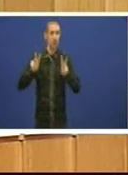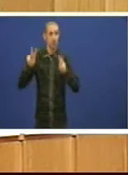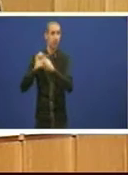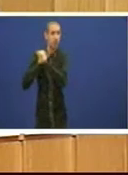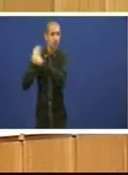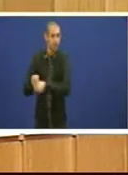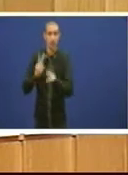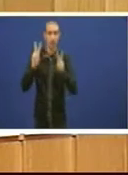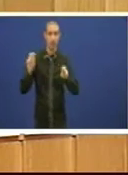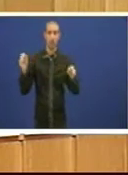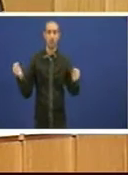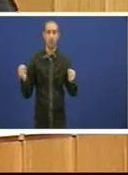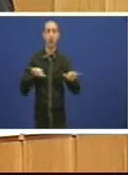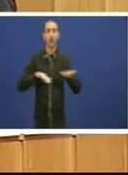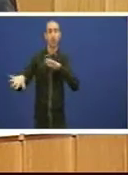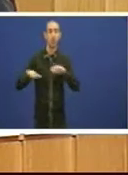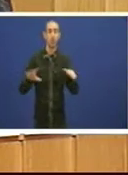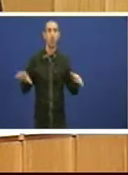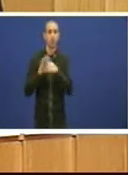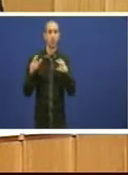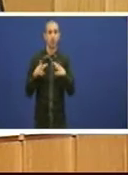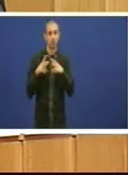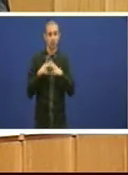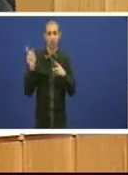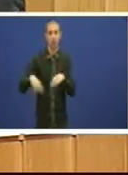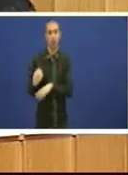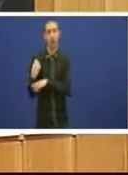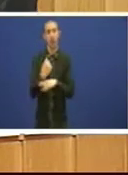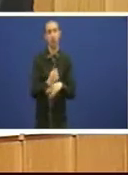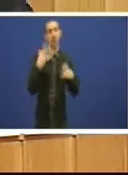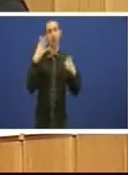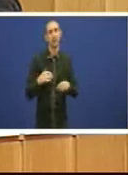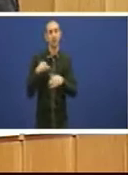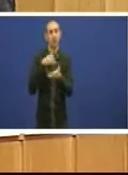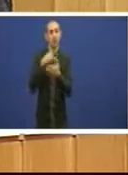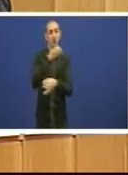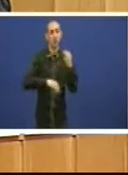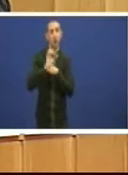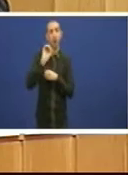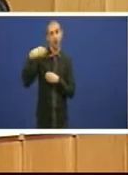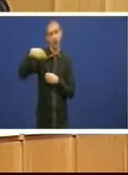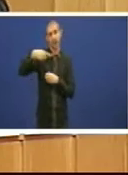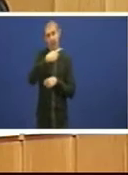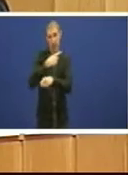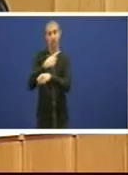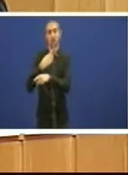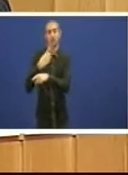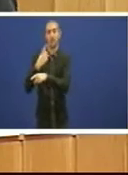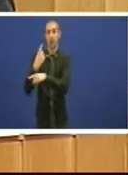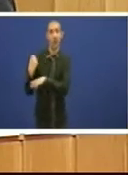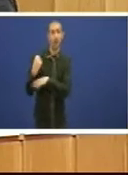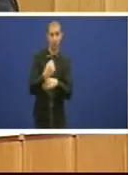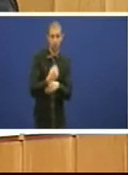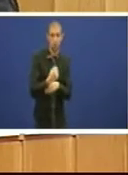da actuación en materia de coesión social, do apoio a moitas organizacións non-governamentais que neste país dependen